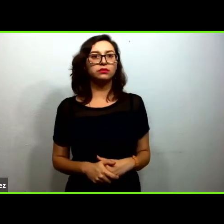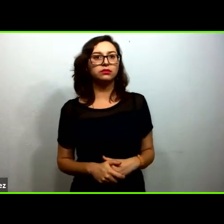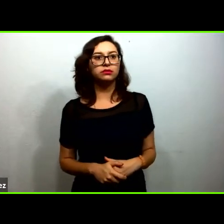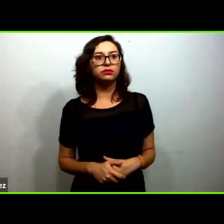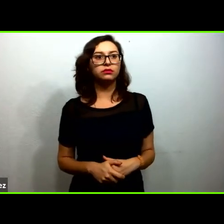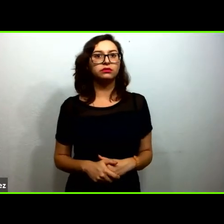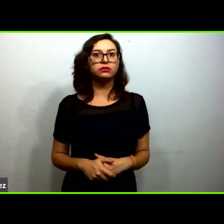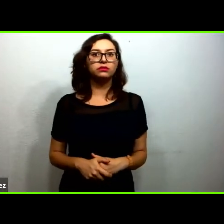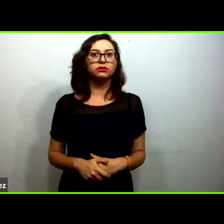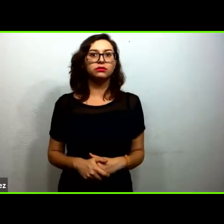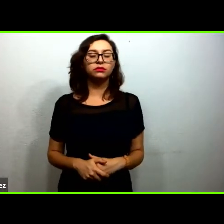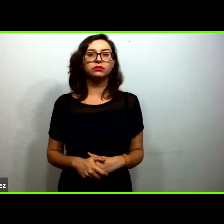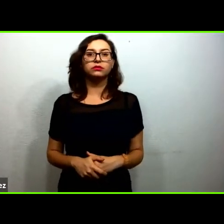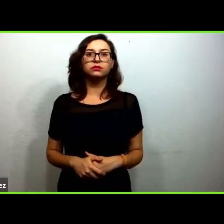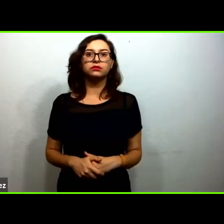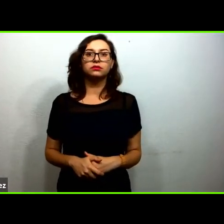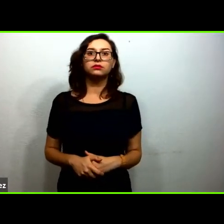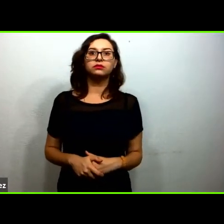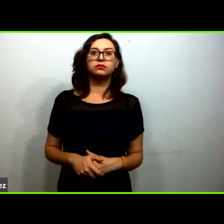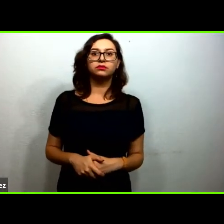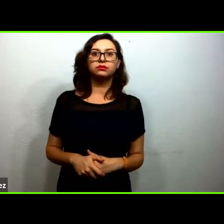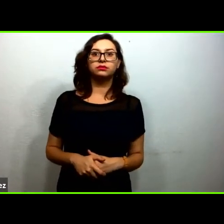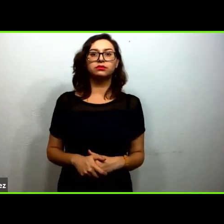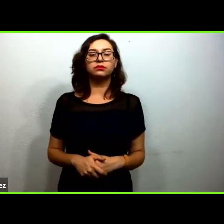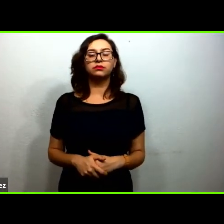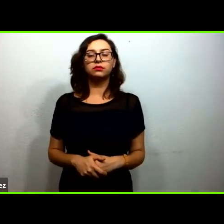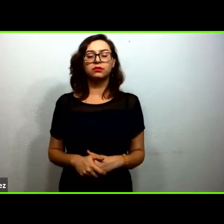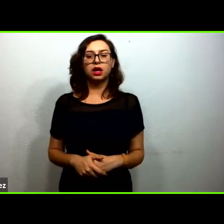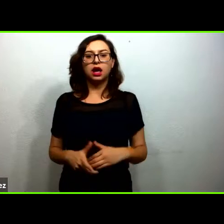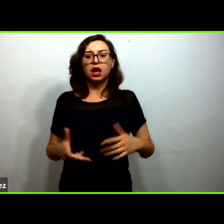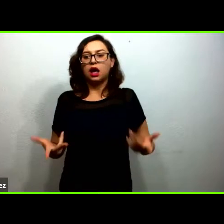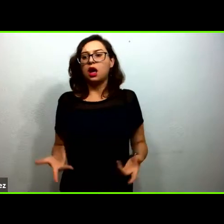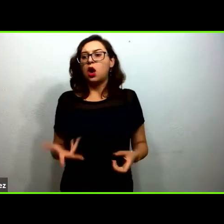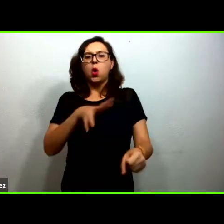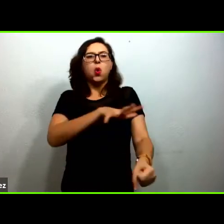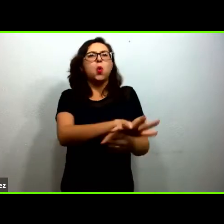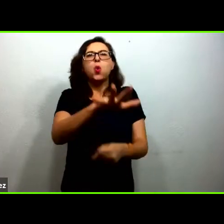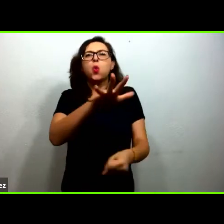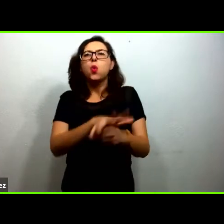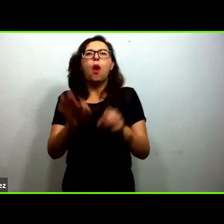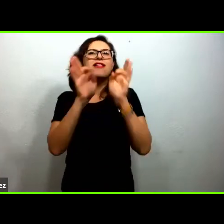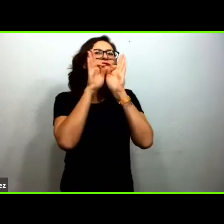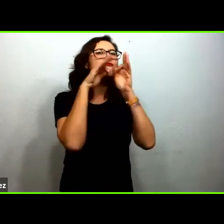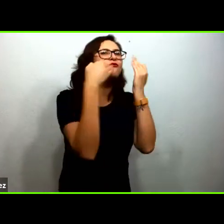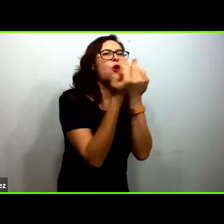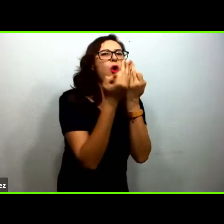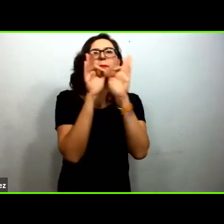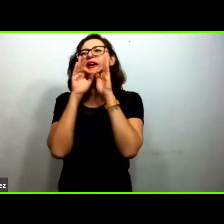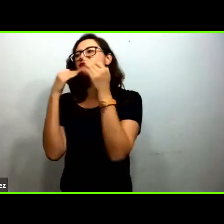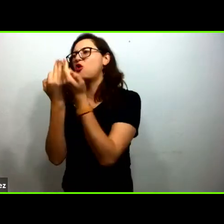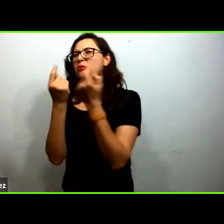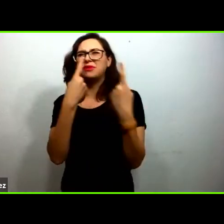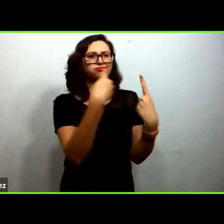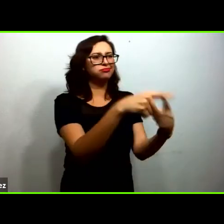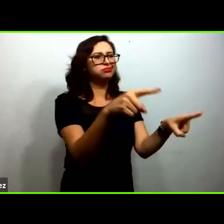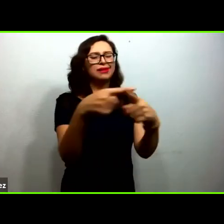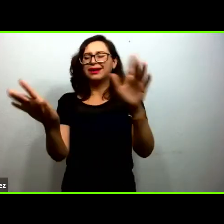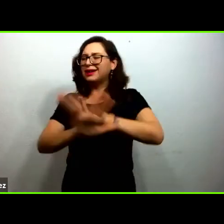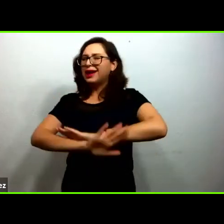herramienta que estemos usando debemos empeñarnos y empeñar toda nuestra creatividad